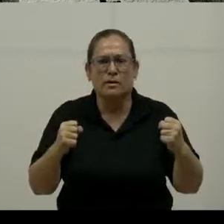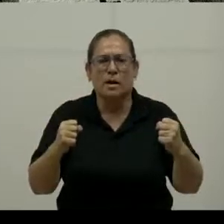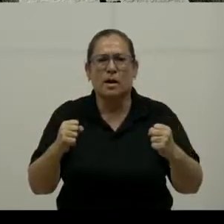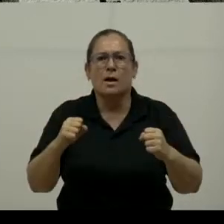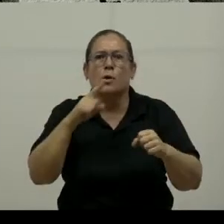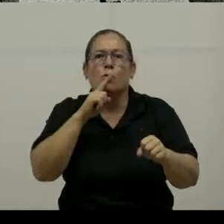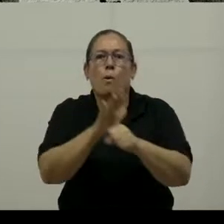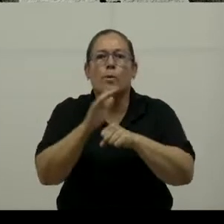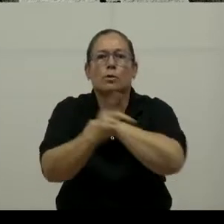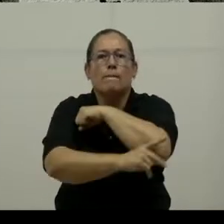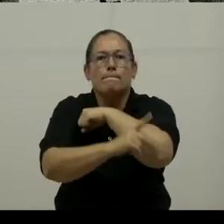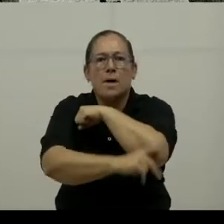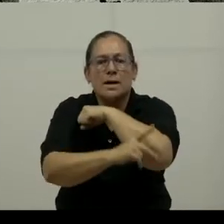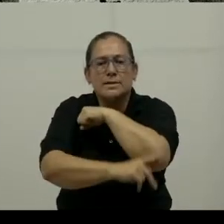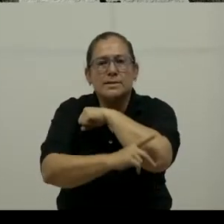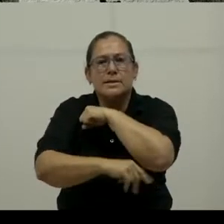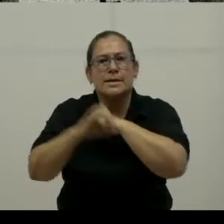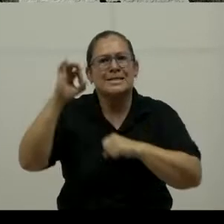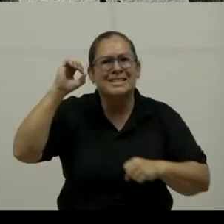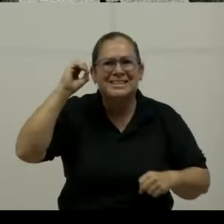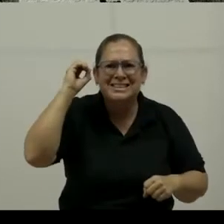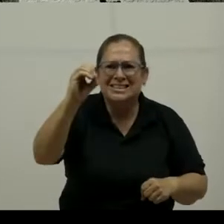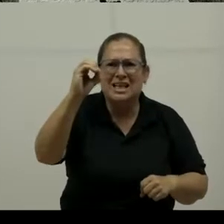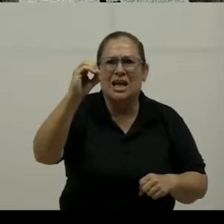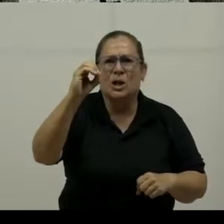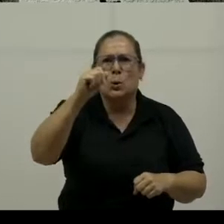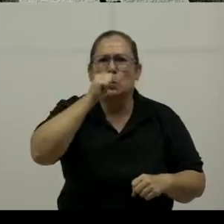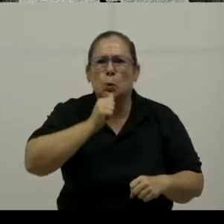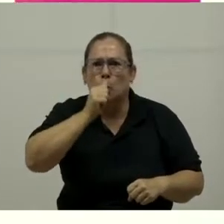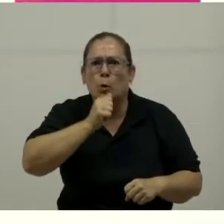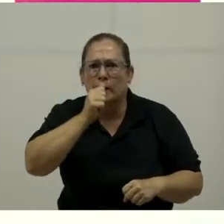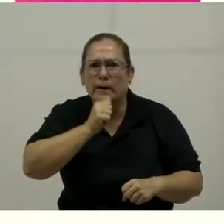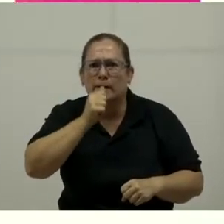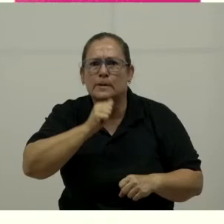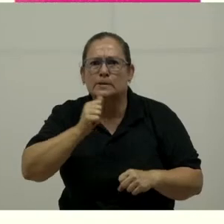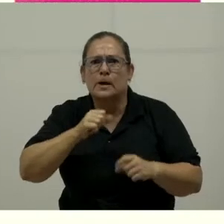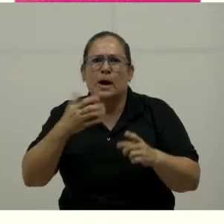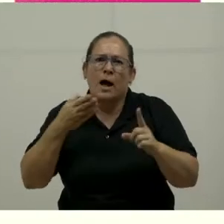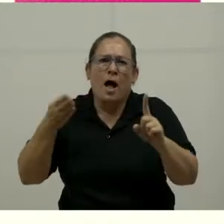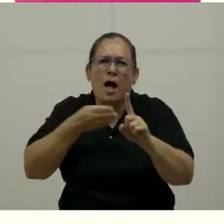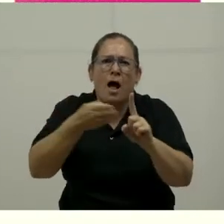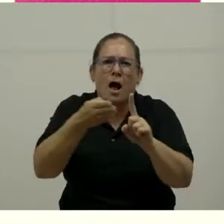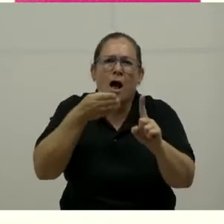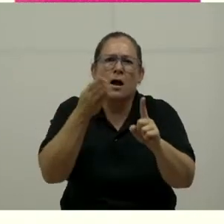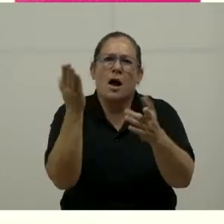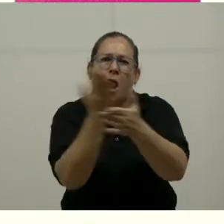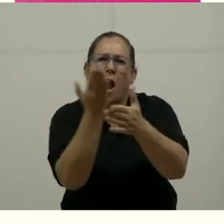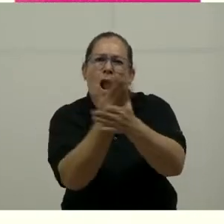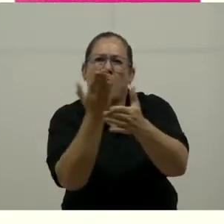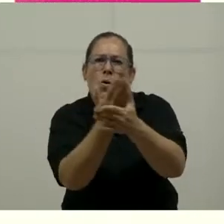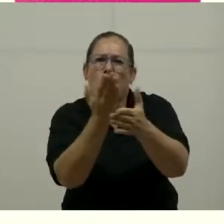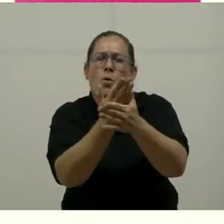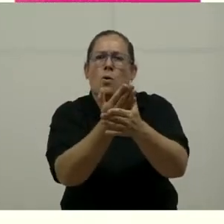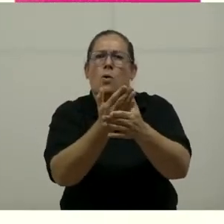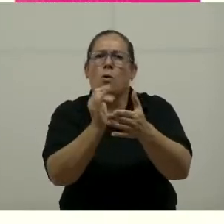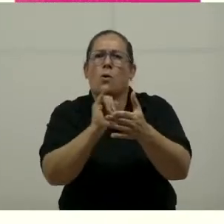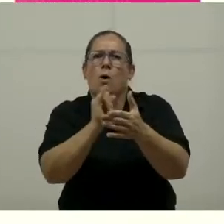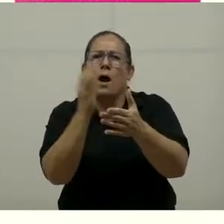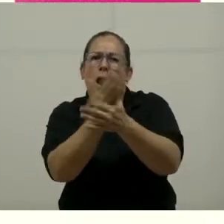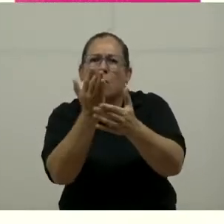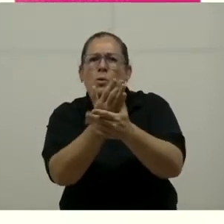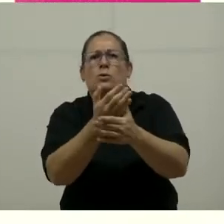tolerantes ante el acoso y el hostigamiento sexual en el sector turístico. Eso tiene que ver con la seguridad que le da un destino a usted.